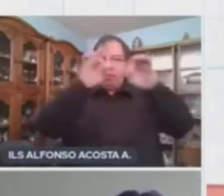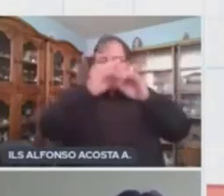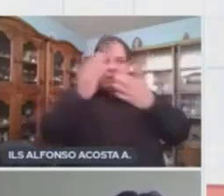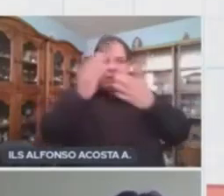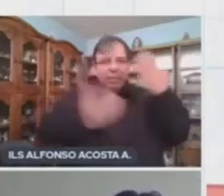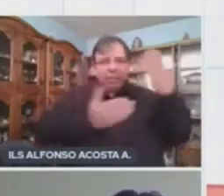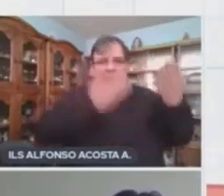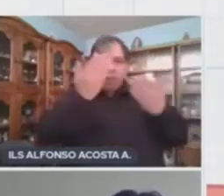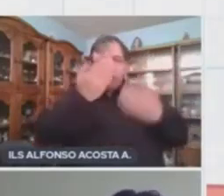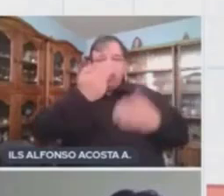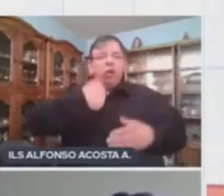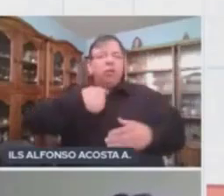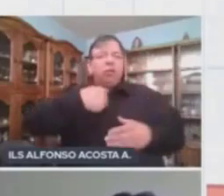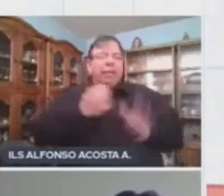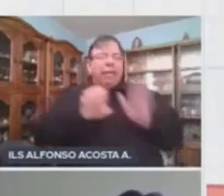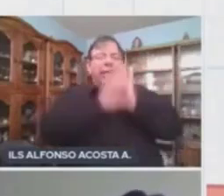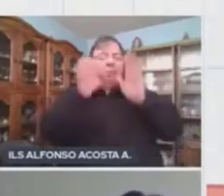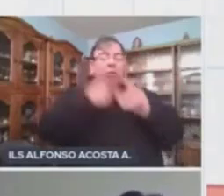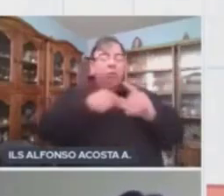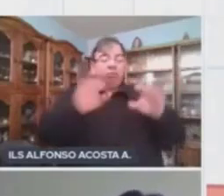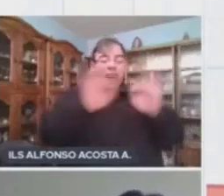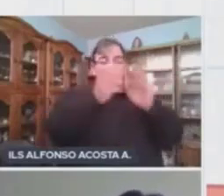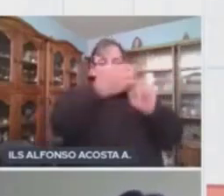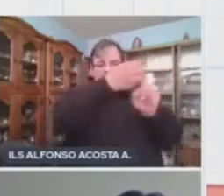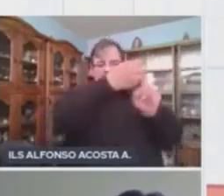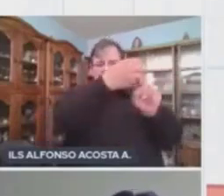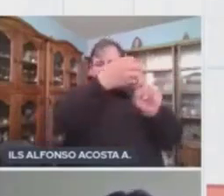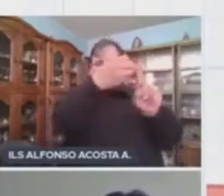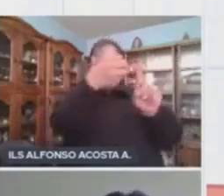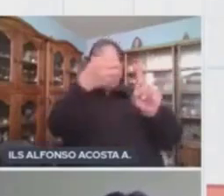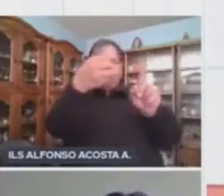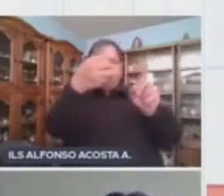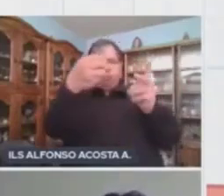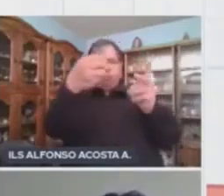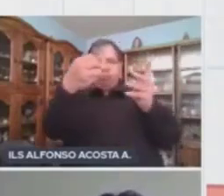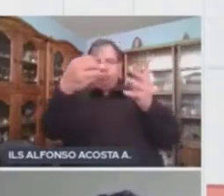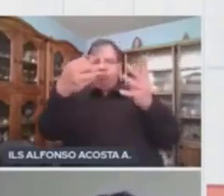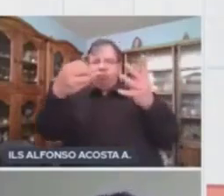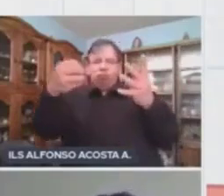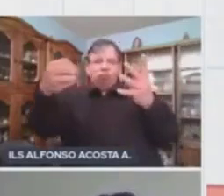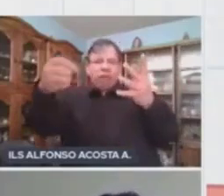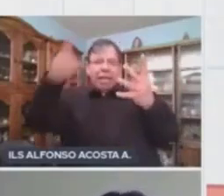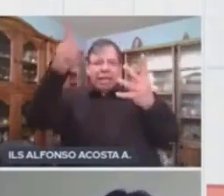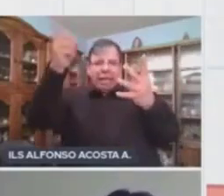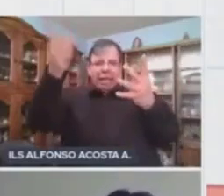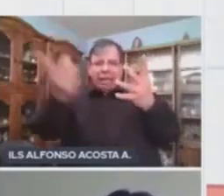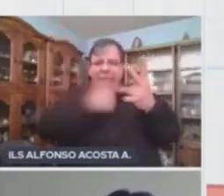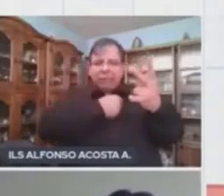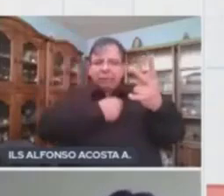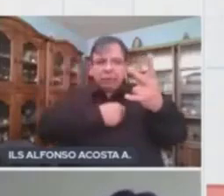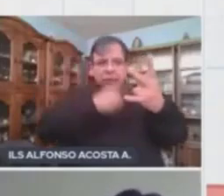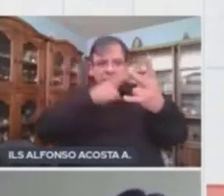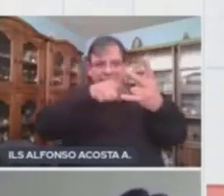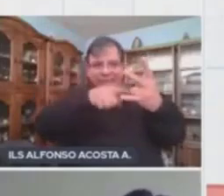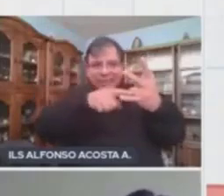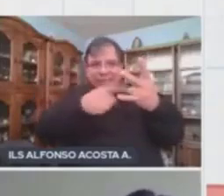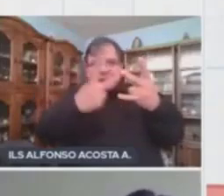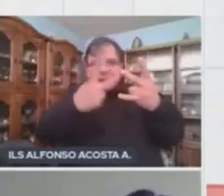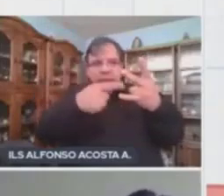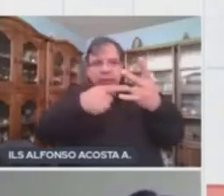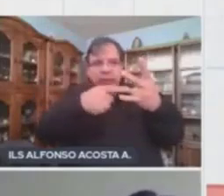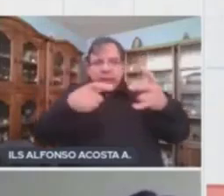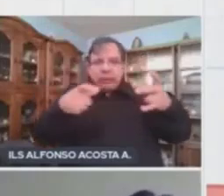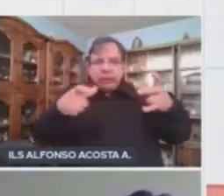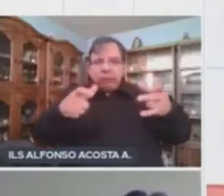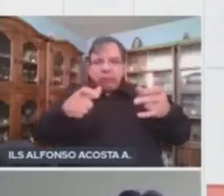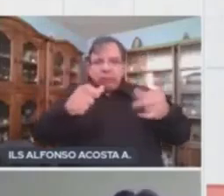a un organismo de este ecosistema, podemos generar dos cosas. Lo primero, la extinción